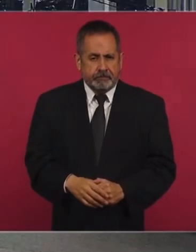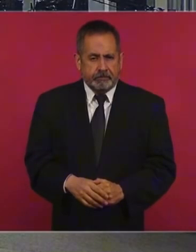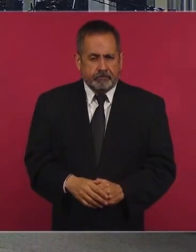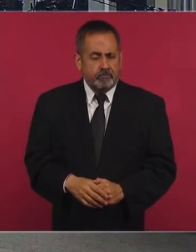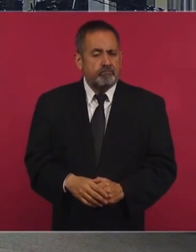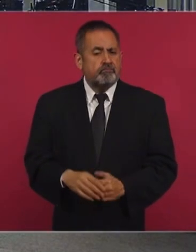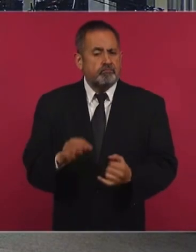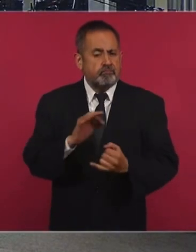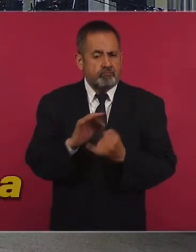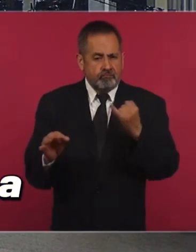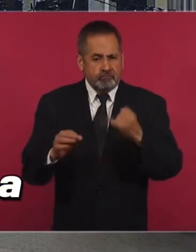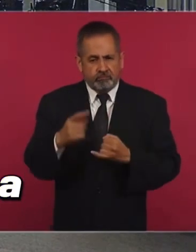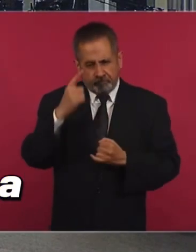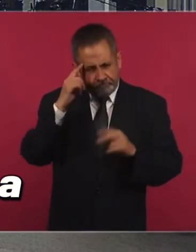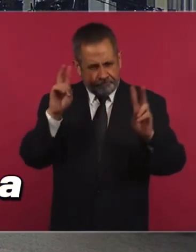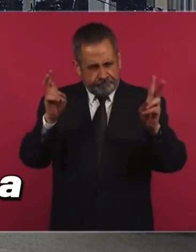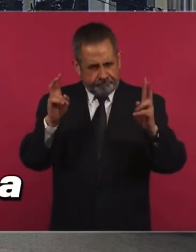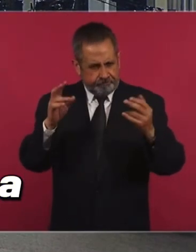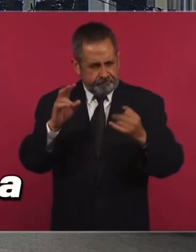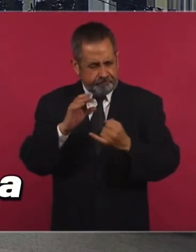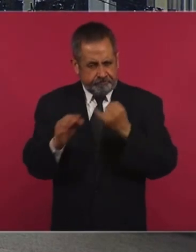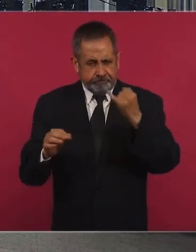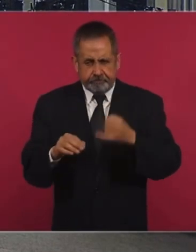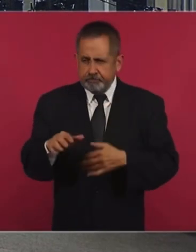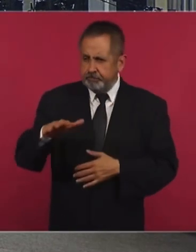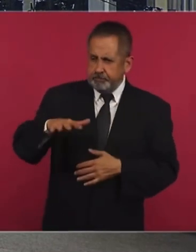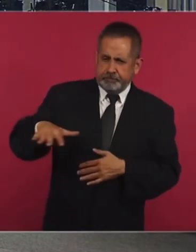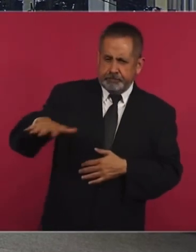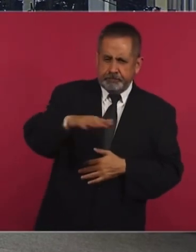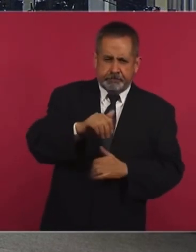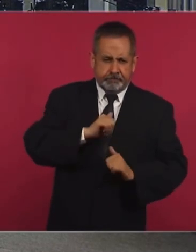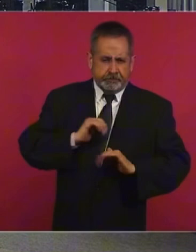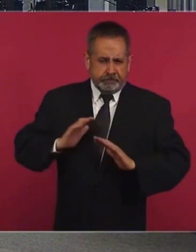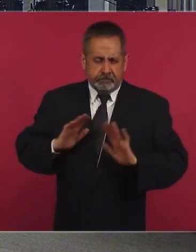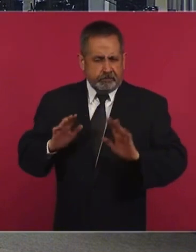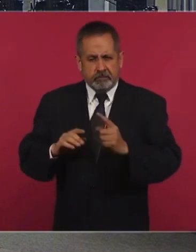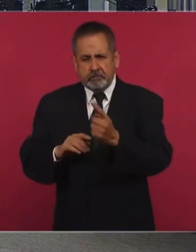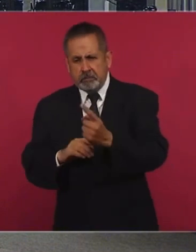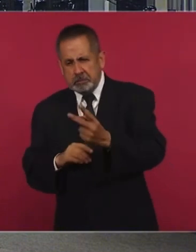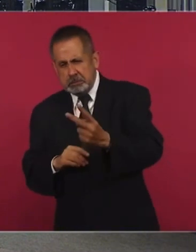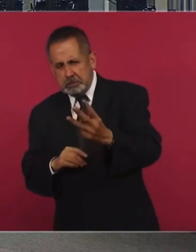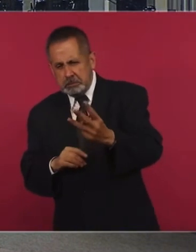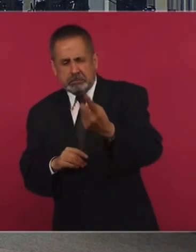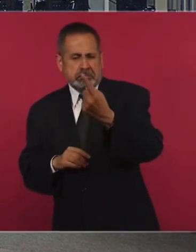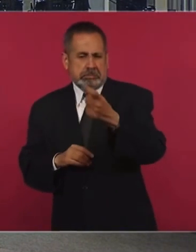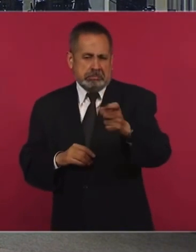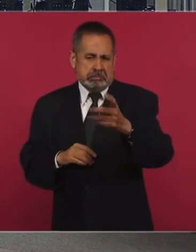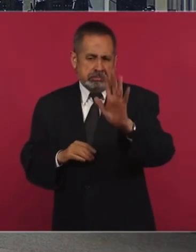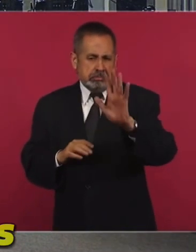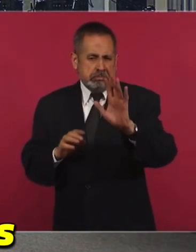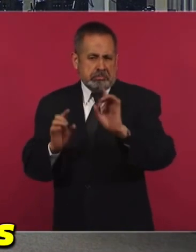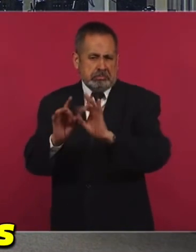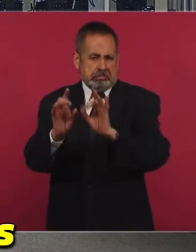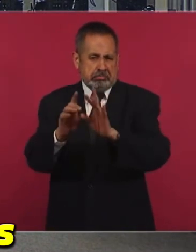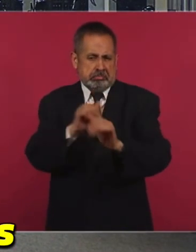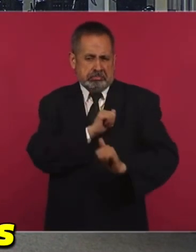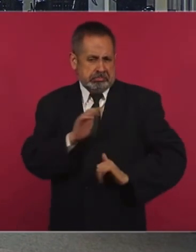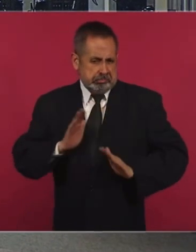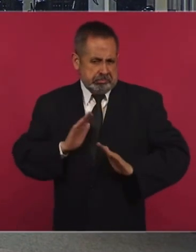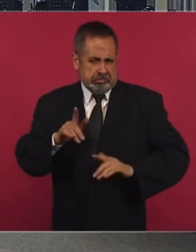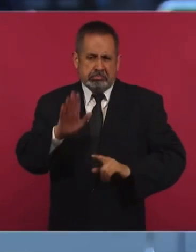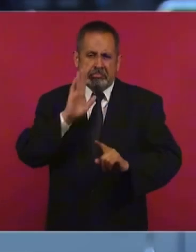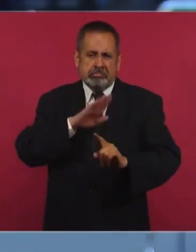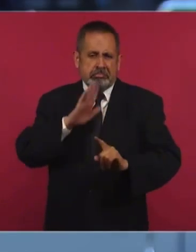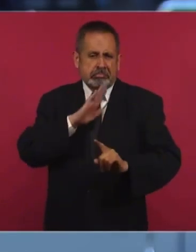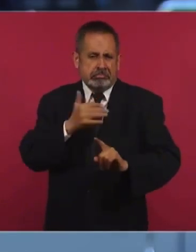usted menciona que no es la institución en general, pueden ser uno, tres, cien elementos los que pueden estar cometiendo irregularidades,